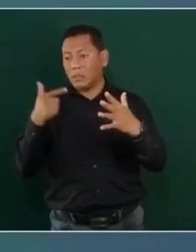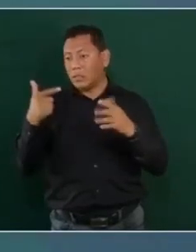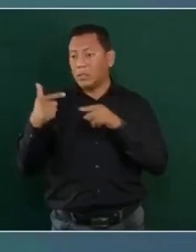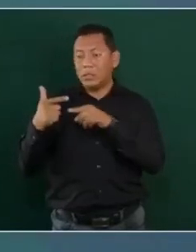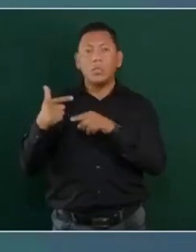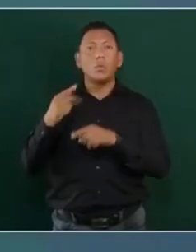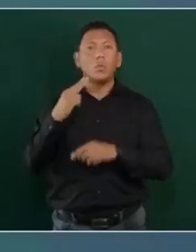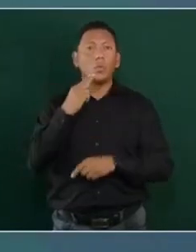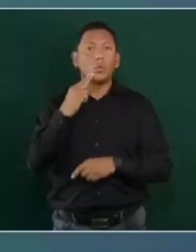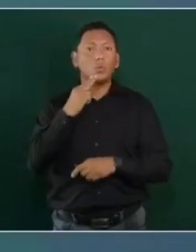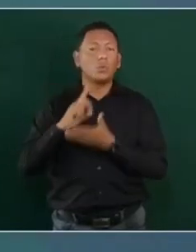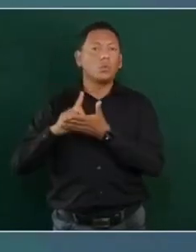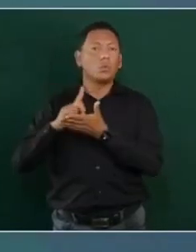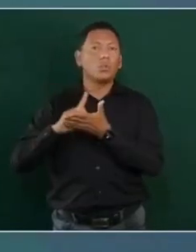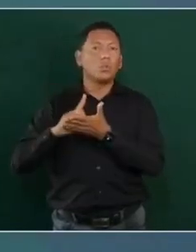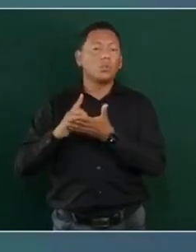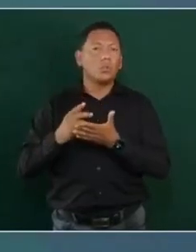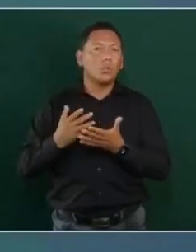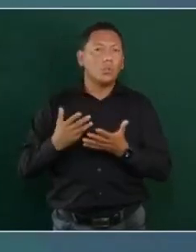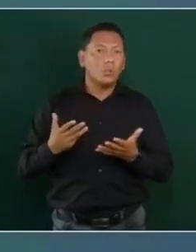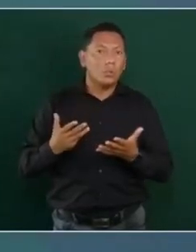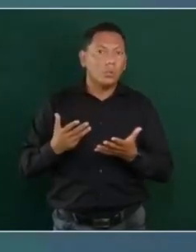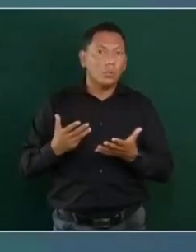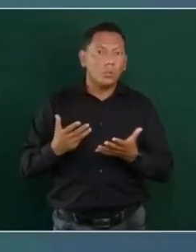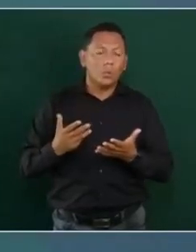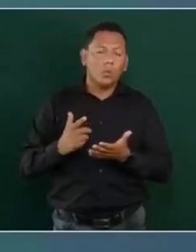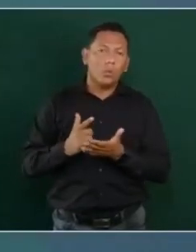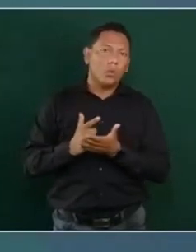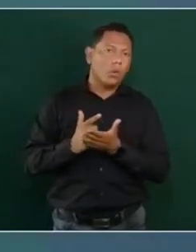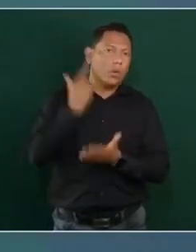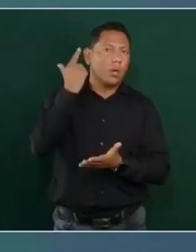gravísimo.